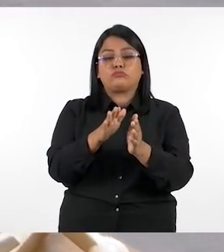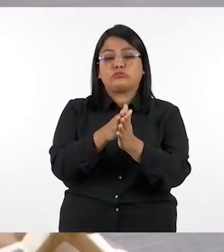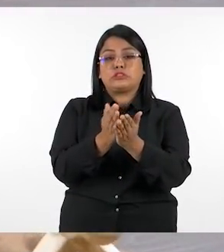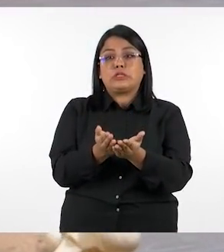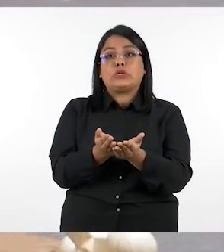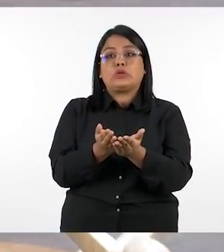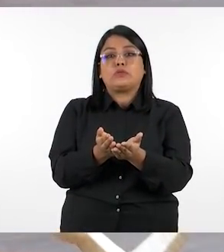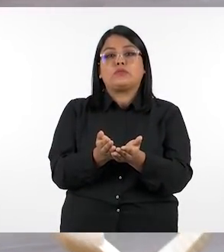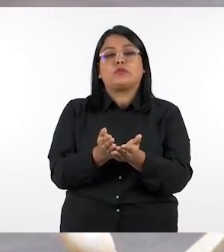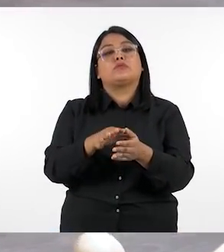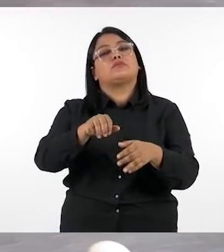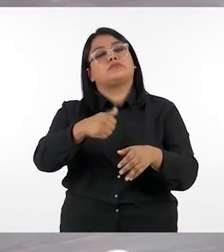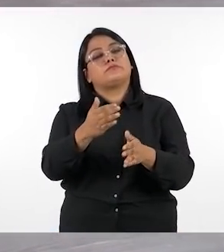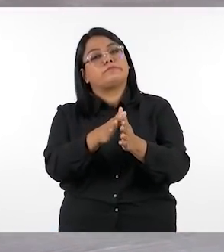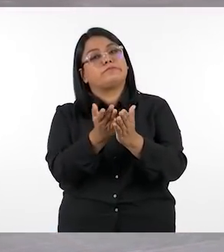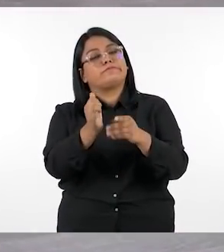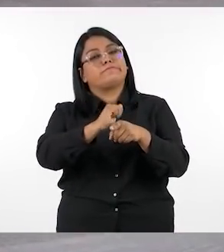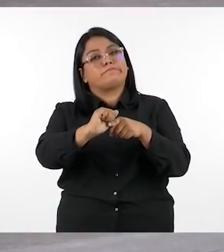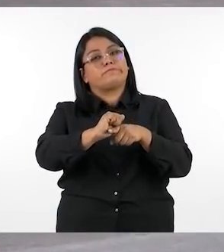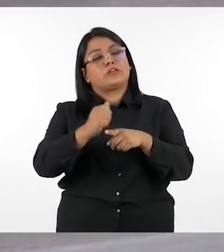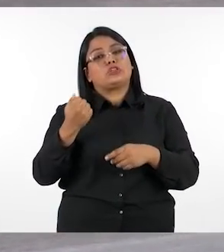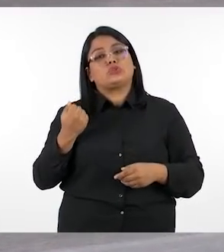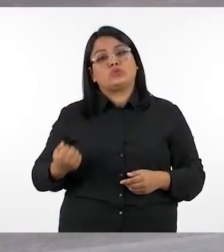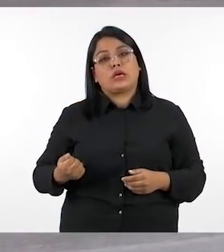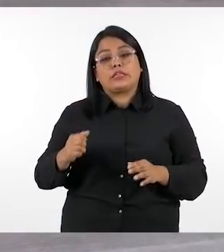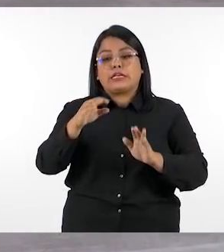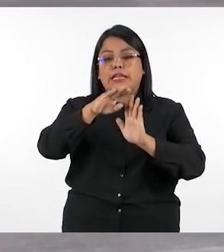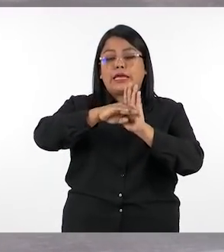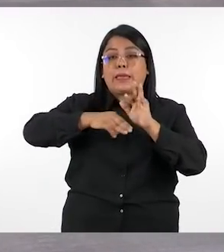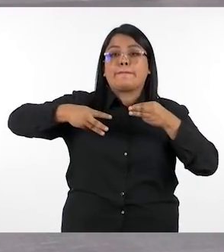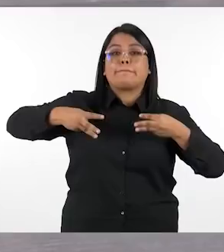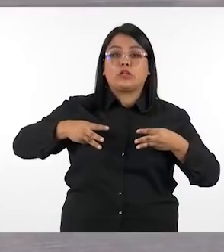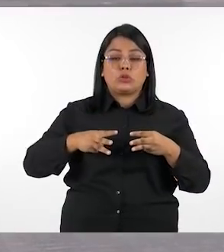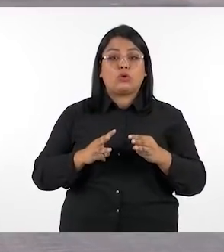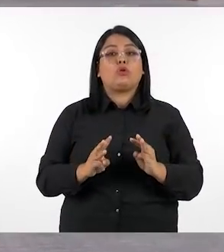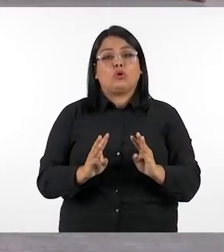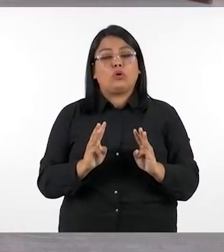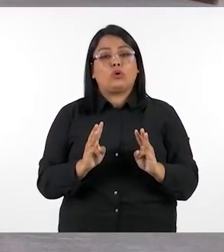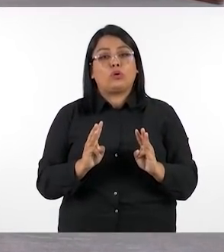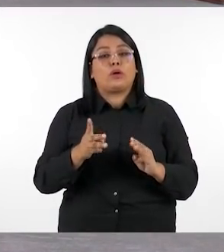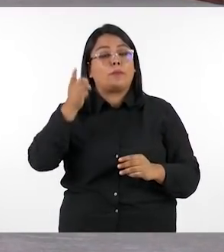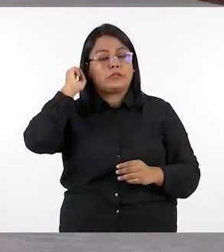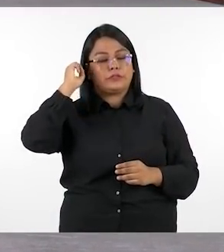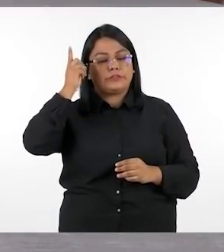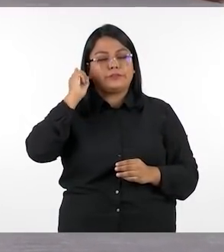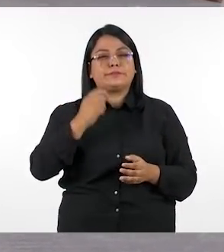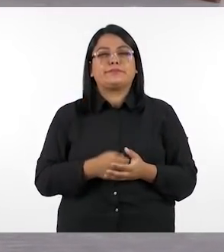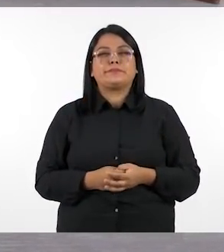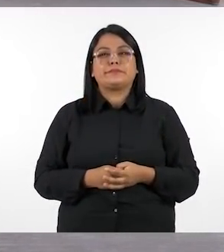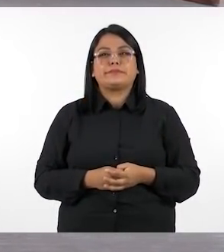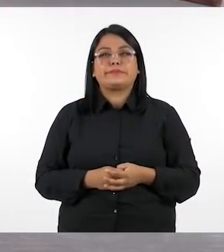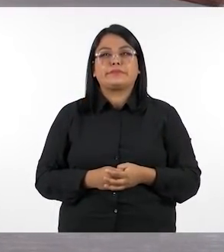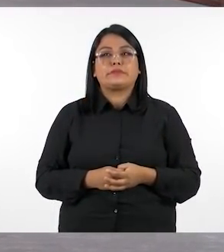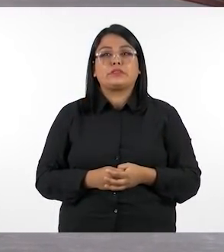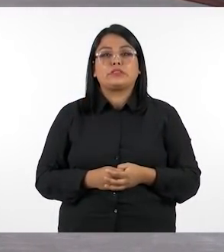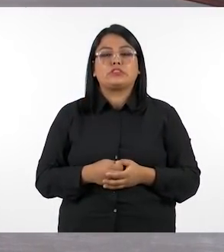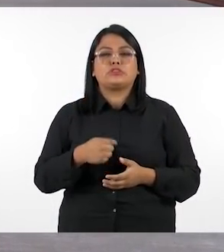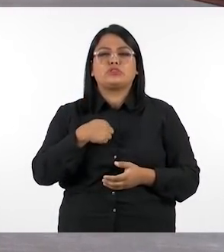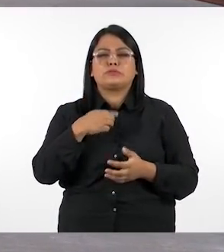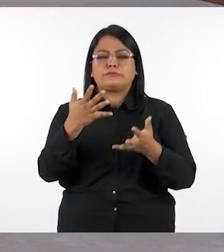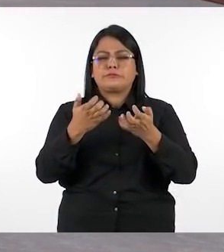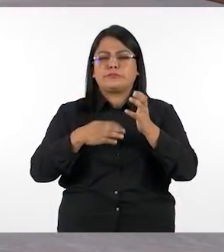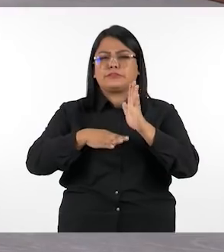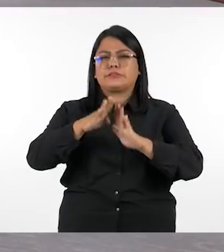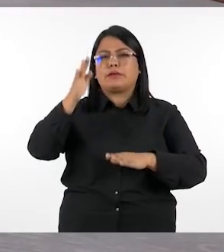texto y el cuaderno de ejercicio es para el estudiante y la guía metodológica es para el docente y si quieren